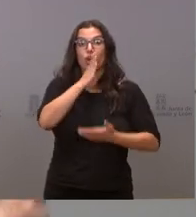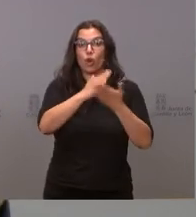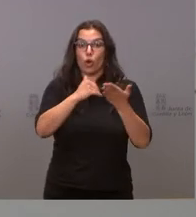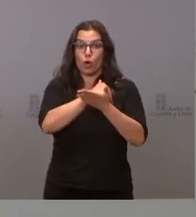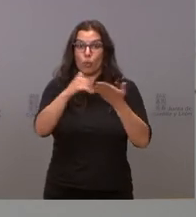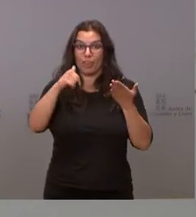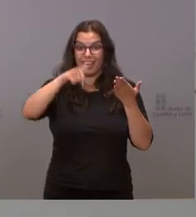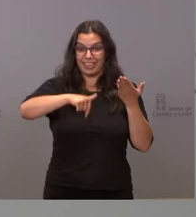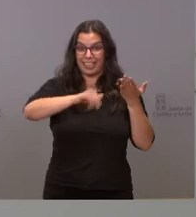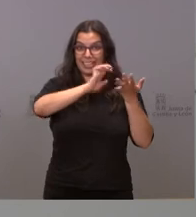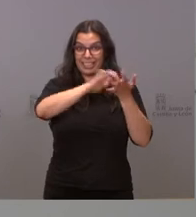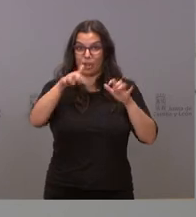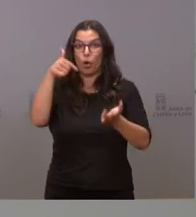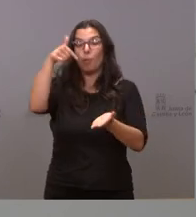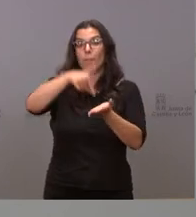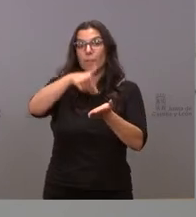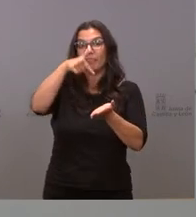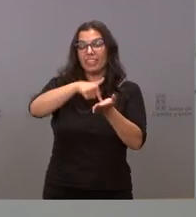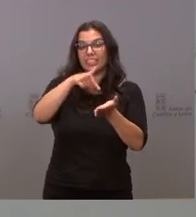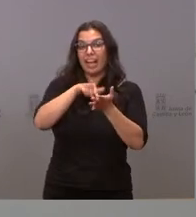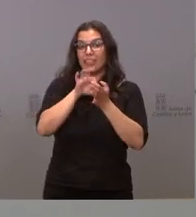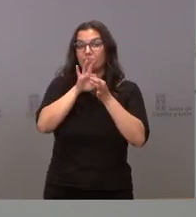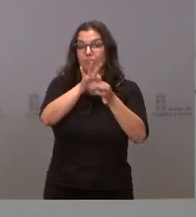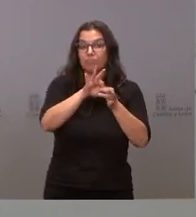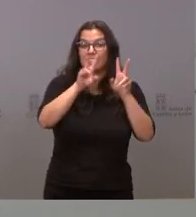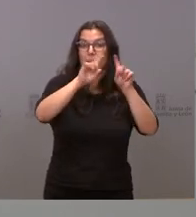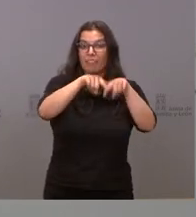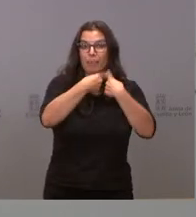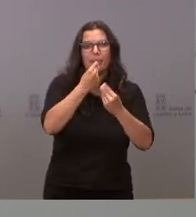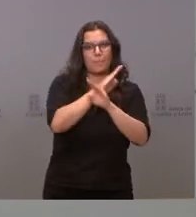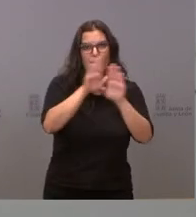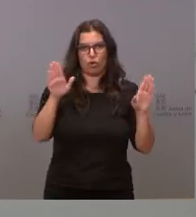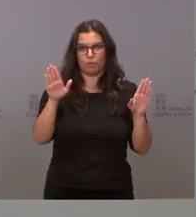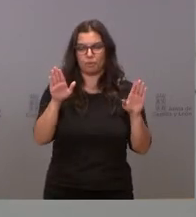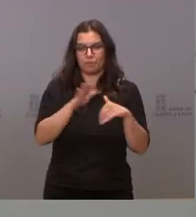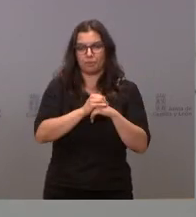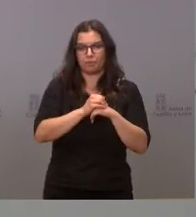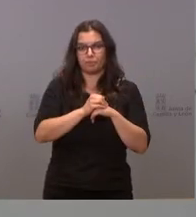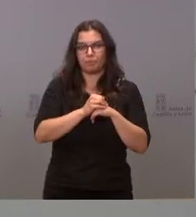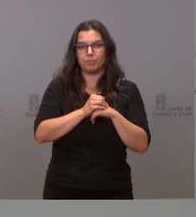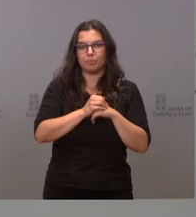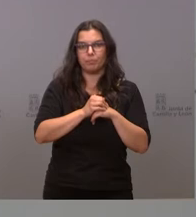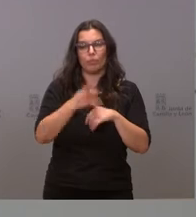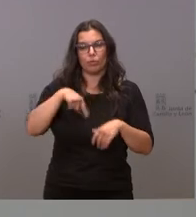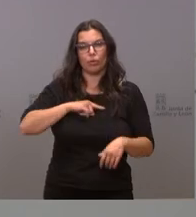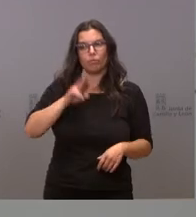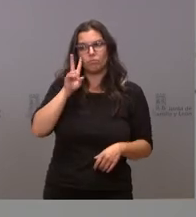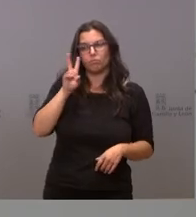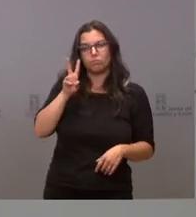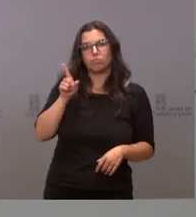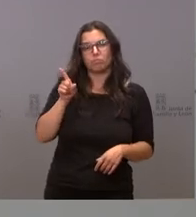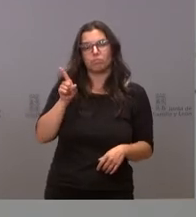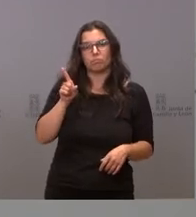política fiscal más beneficiosa para las familias. Hemos tomado buena nota del